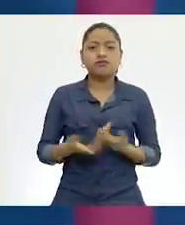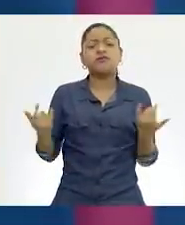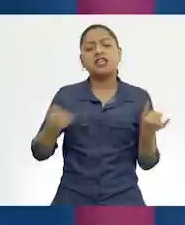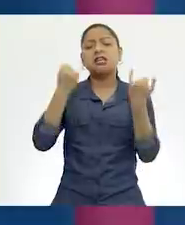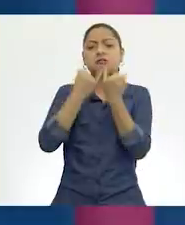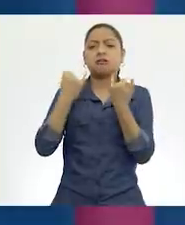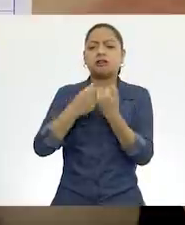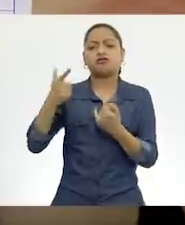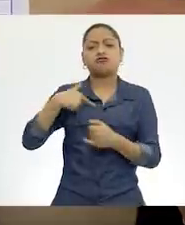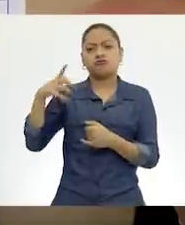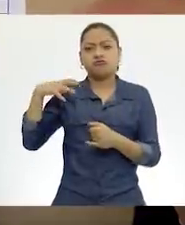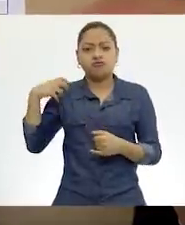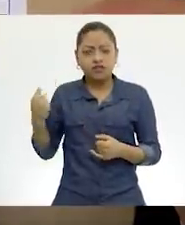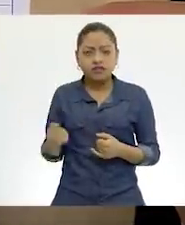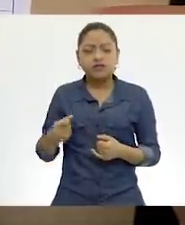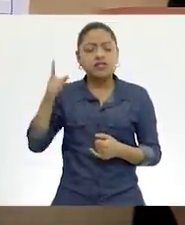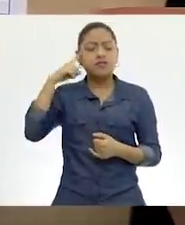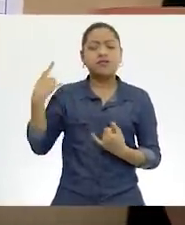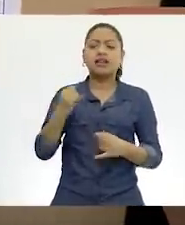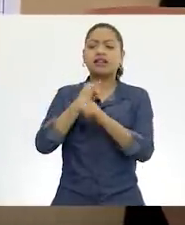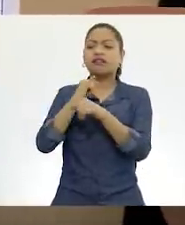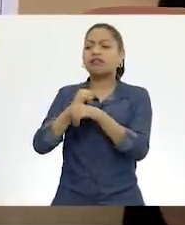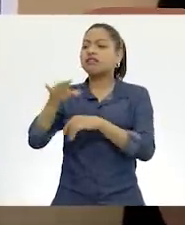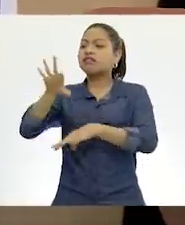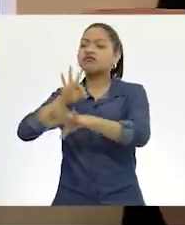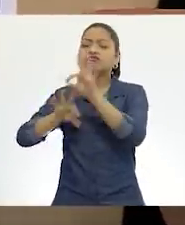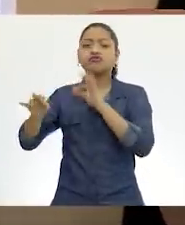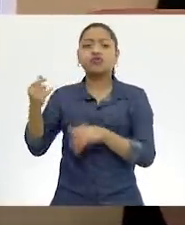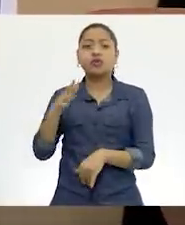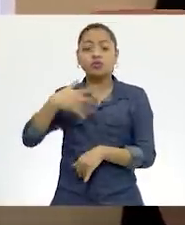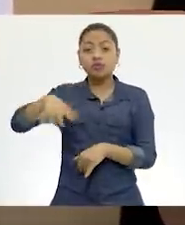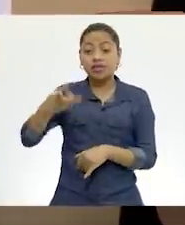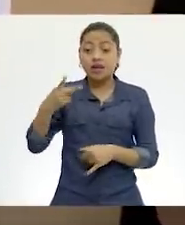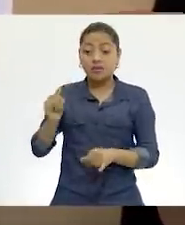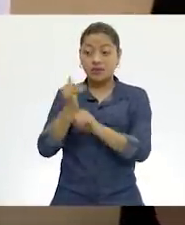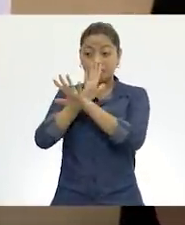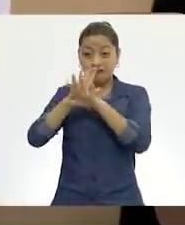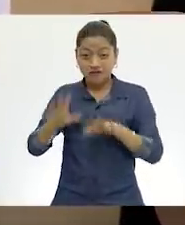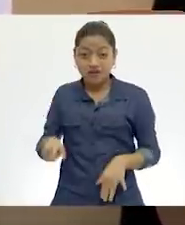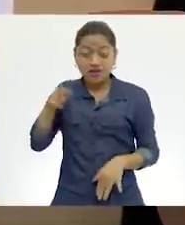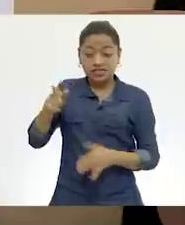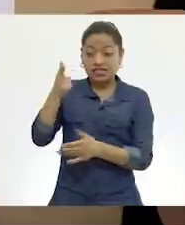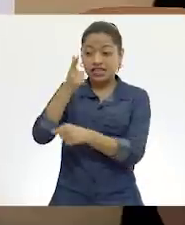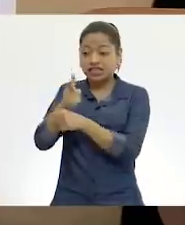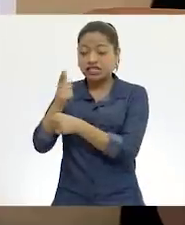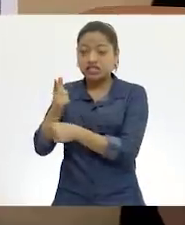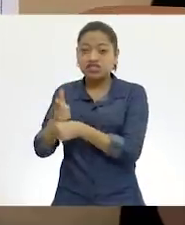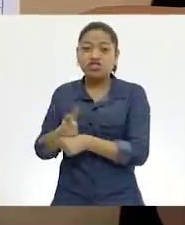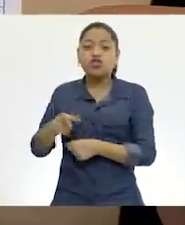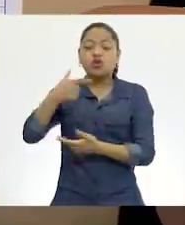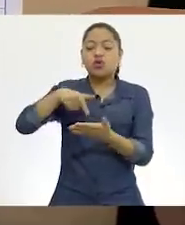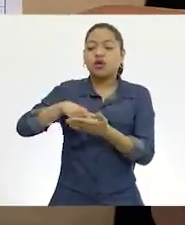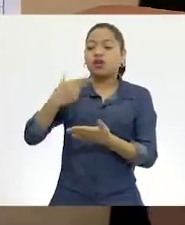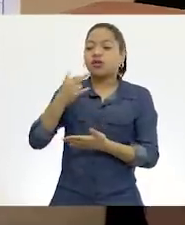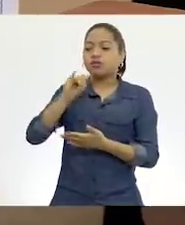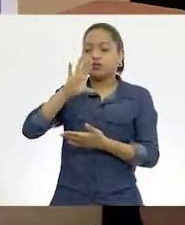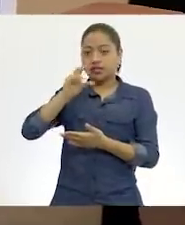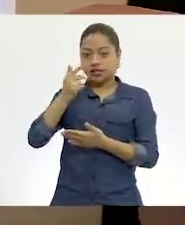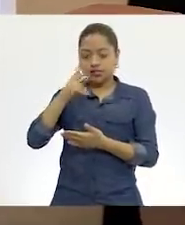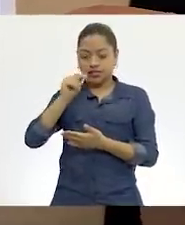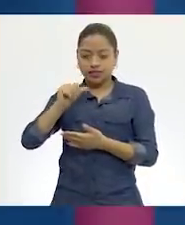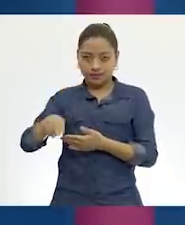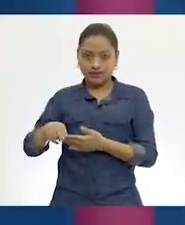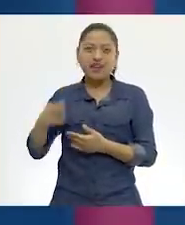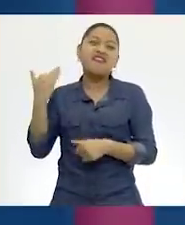Intenté investigar también en internet, pero la información que encontré específicamente de Huichapan pues fue muy escasa.